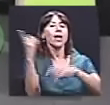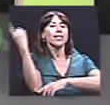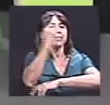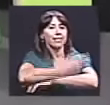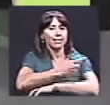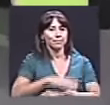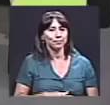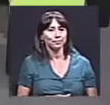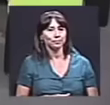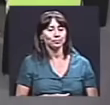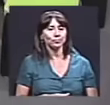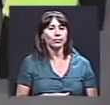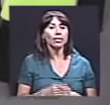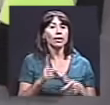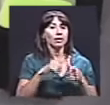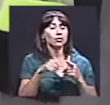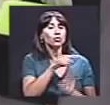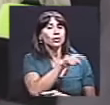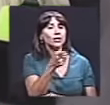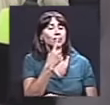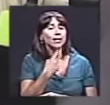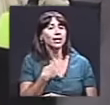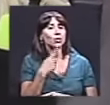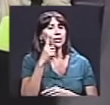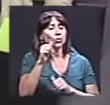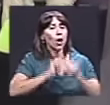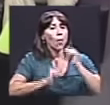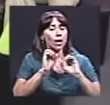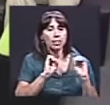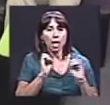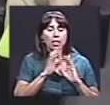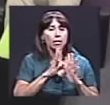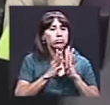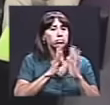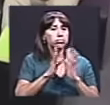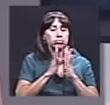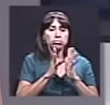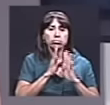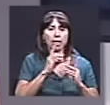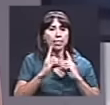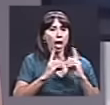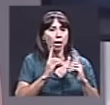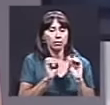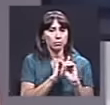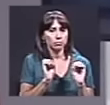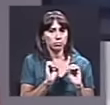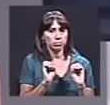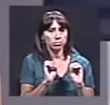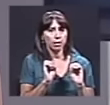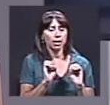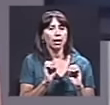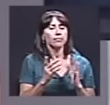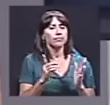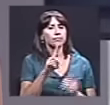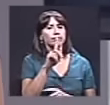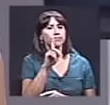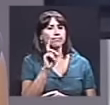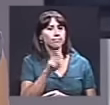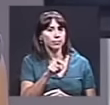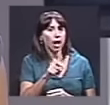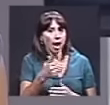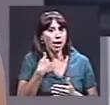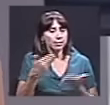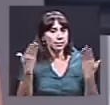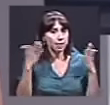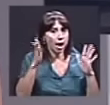Bueno, nos comentaban entonces que es una obra que no tiene diálogo, no tiene palabras propiamente. ¿Existen puestas en